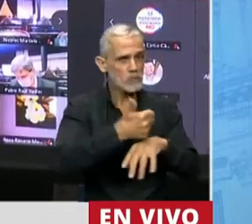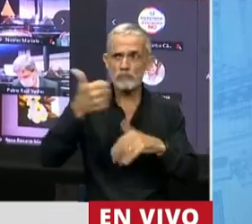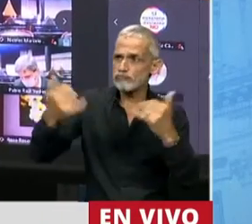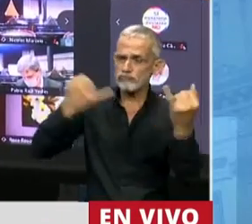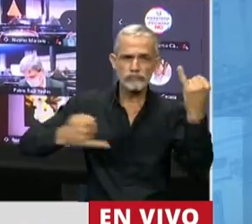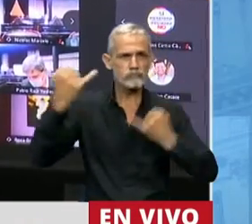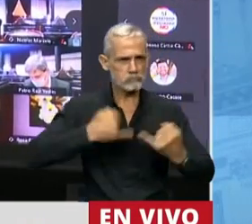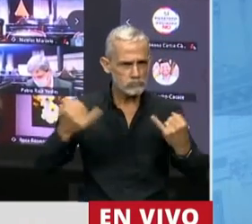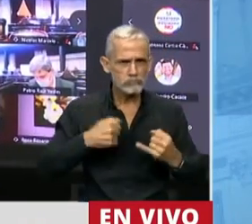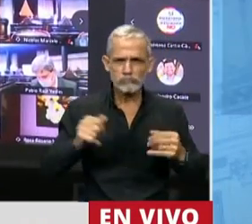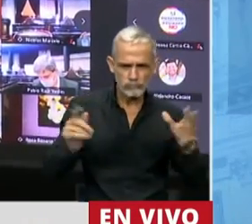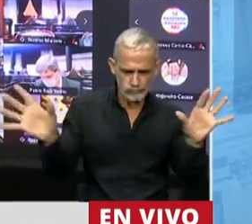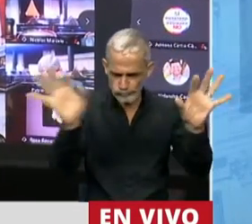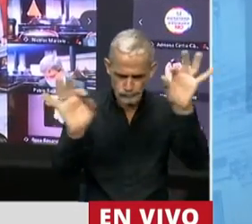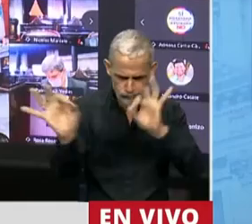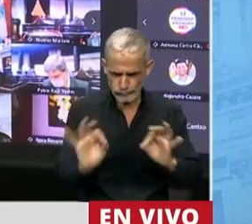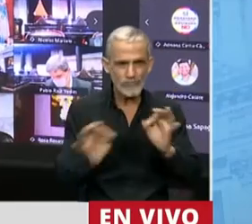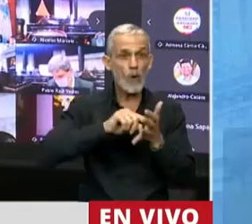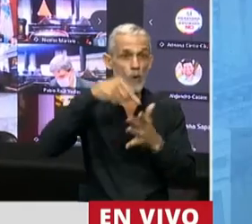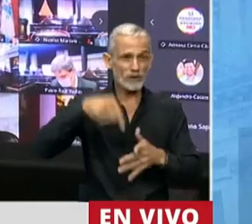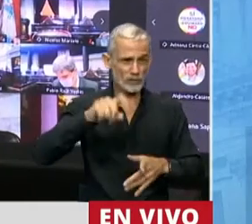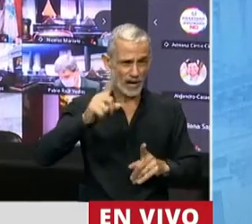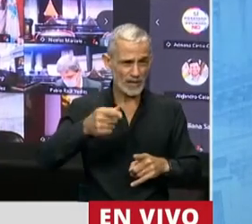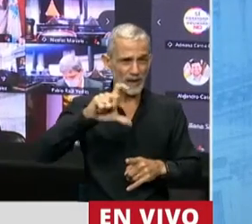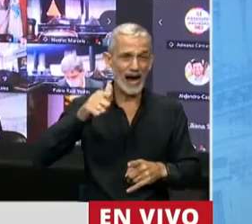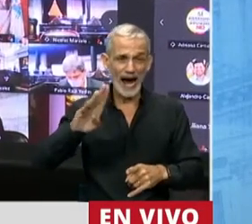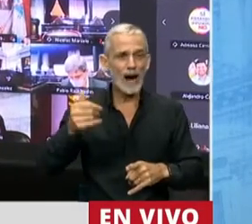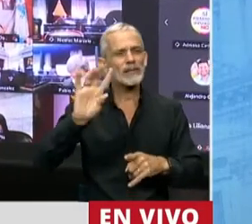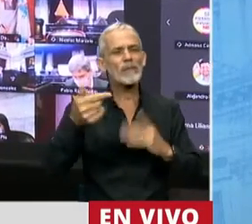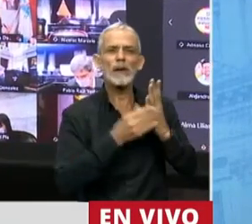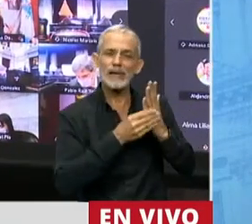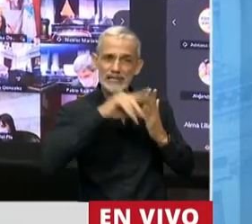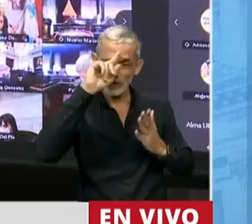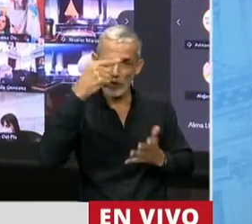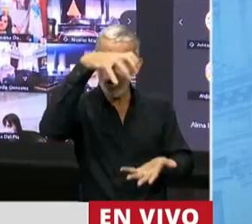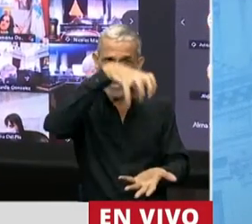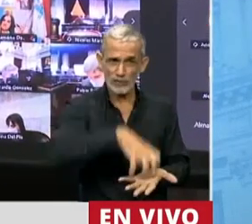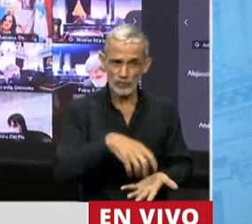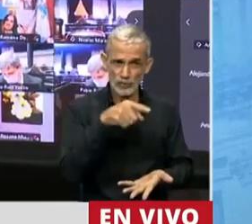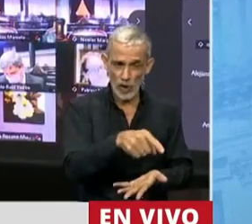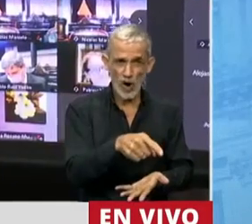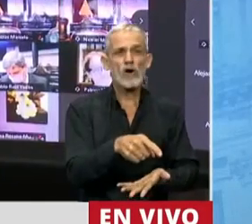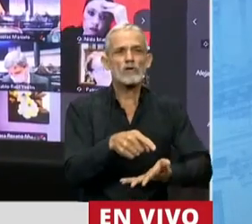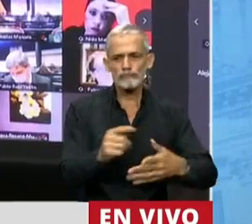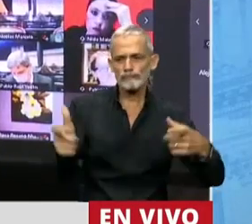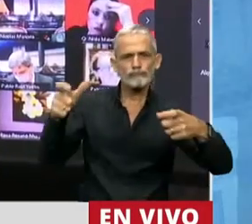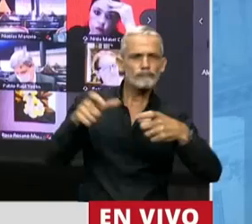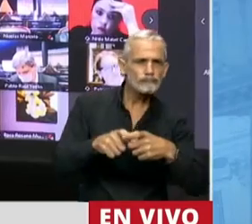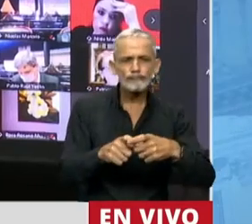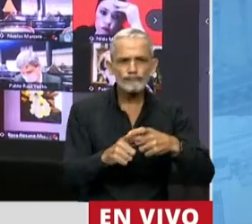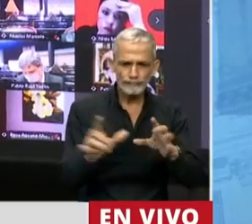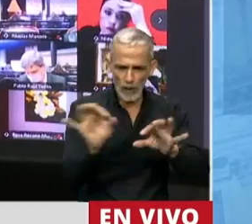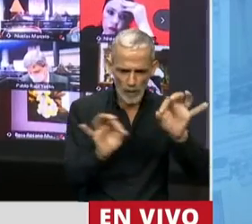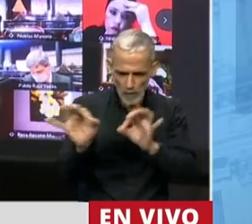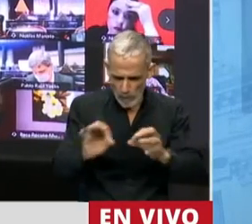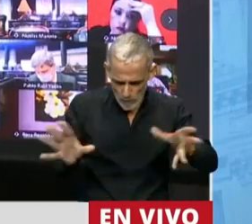provincias y la ciudad de Buenos Aires y el Ministerio de Educación de la Nación, toma forma